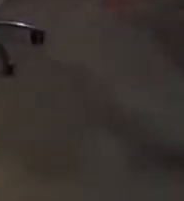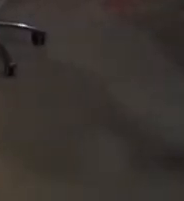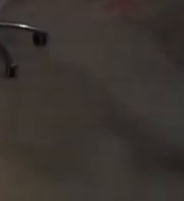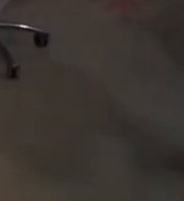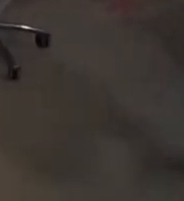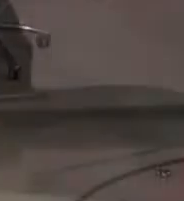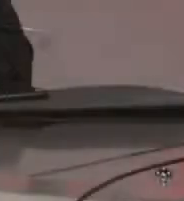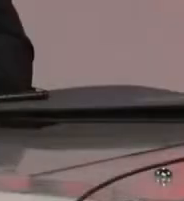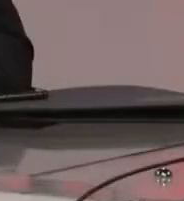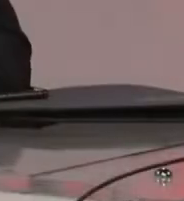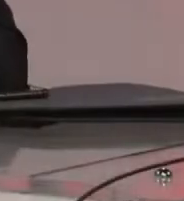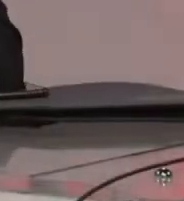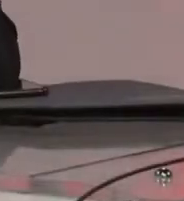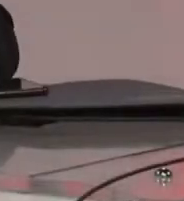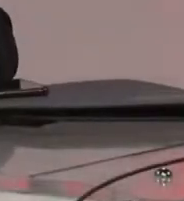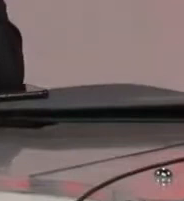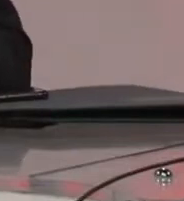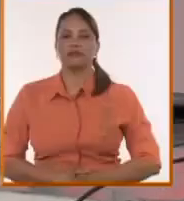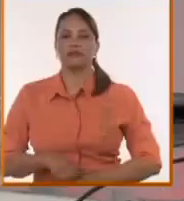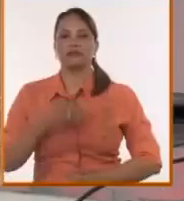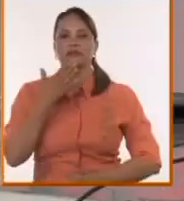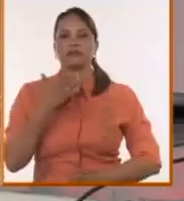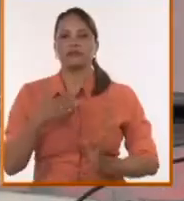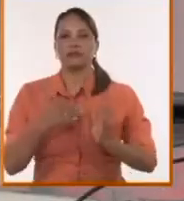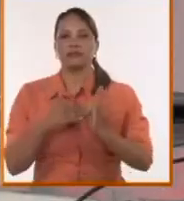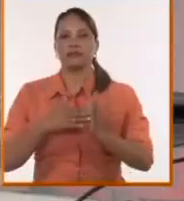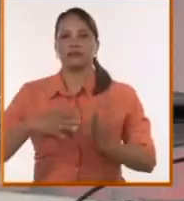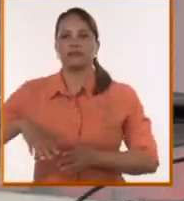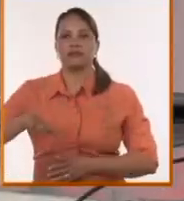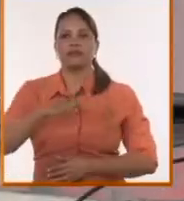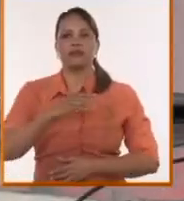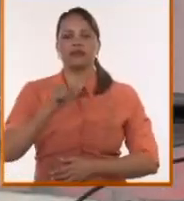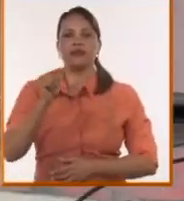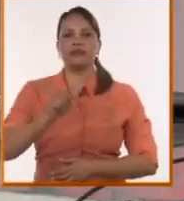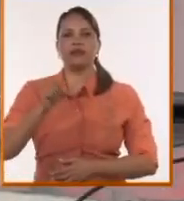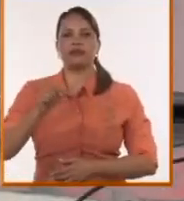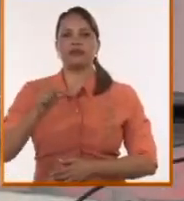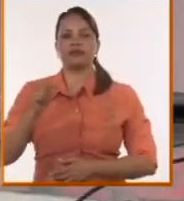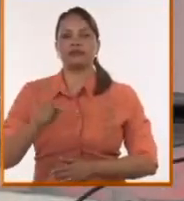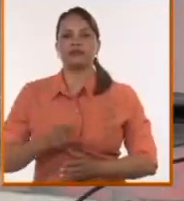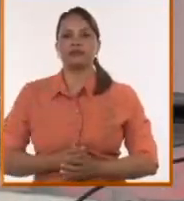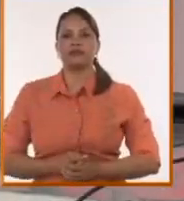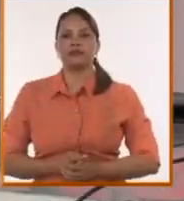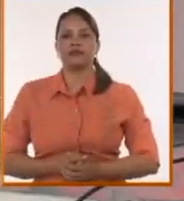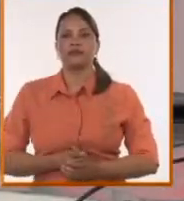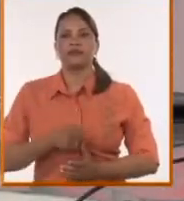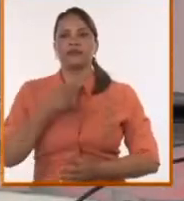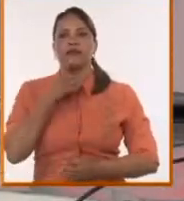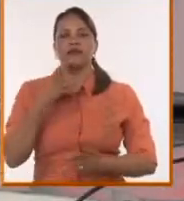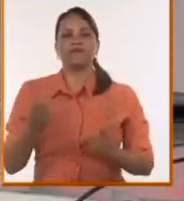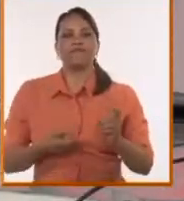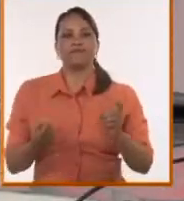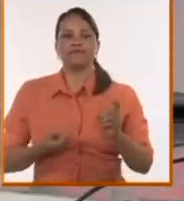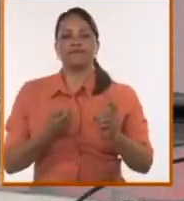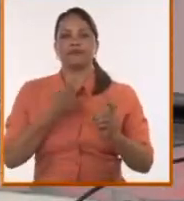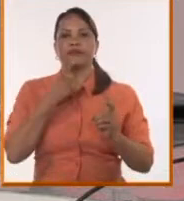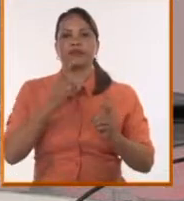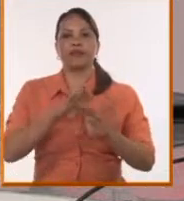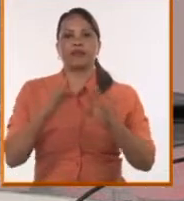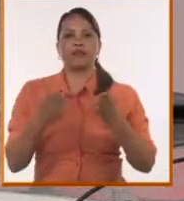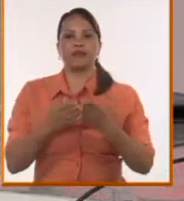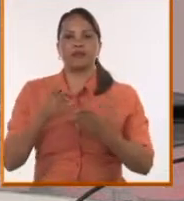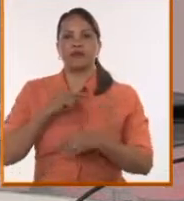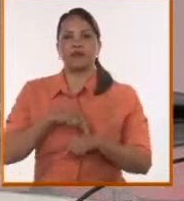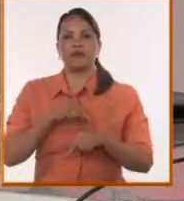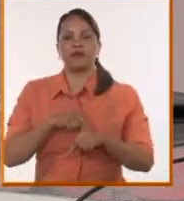We'll Muy buenas tardes, estimados televidentes y radientes. La batalla comunicacional de estos tiempos nos vuelve a